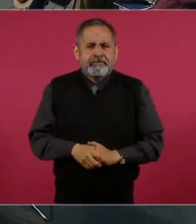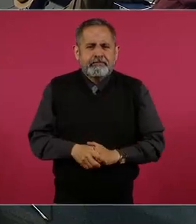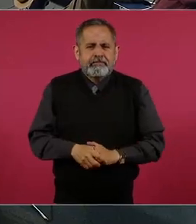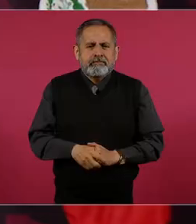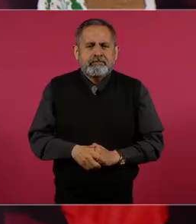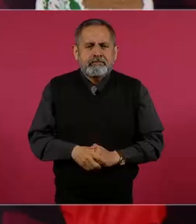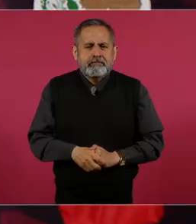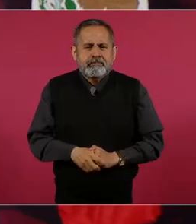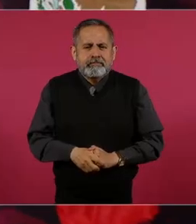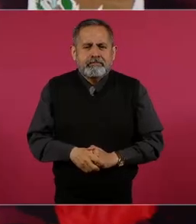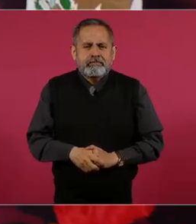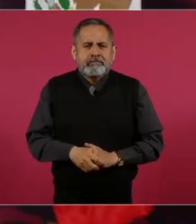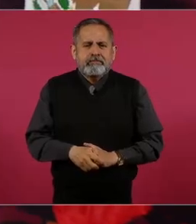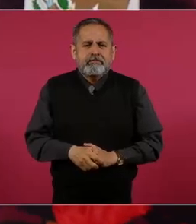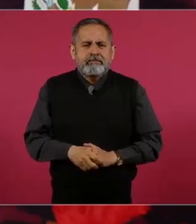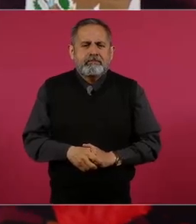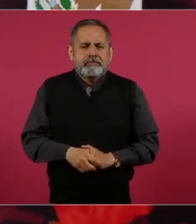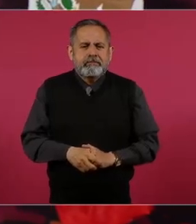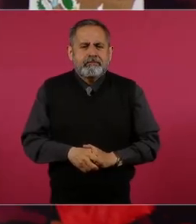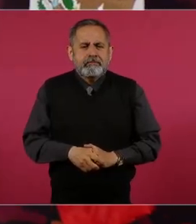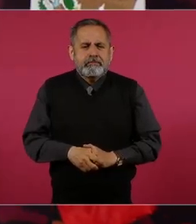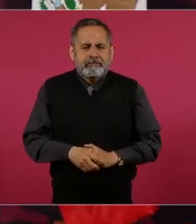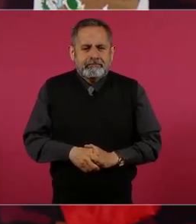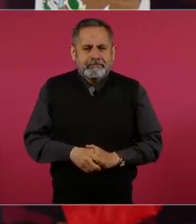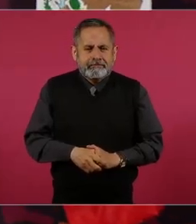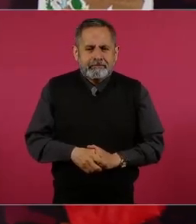Cuatrocientos sesenta y dos mil. Sí,